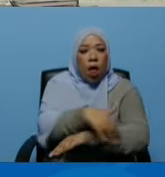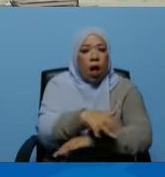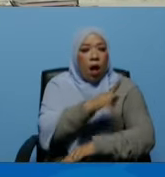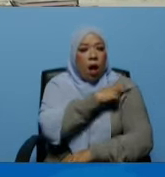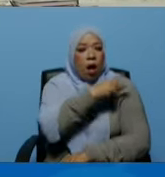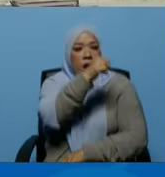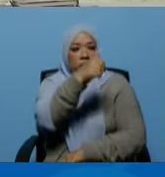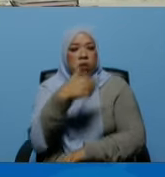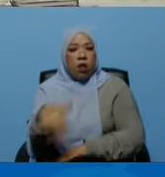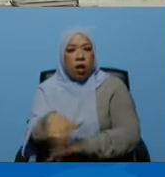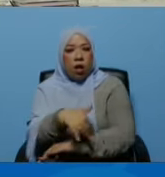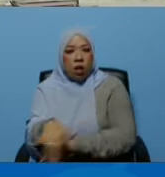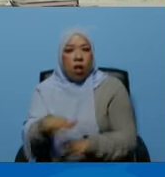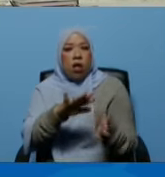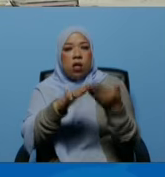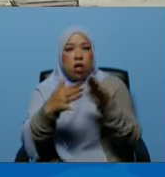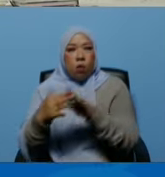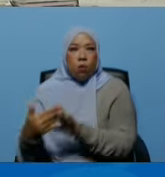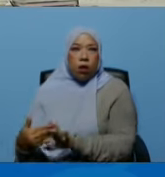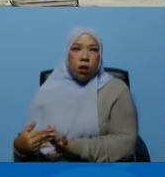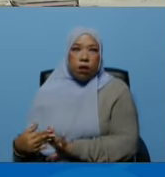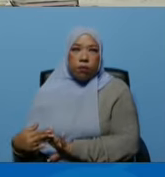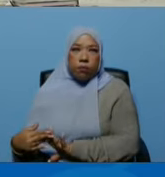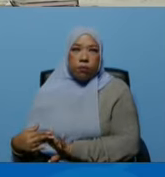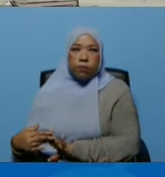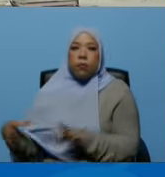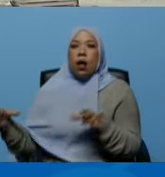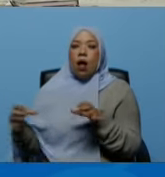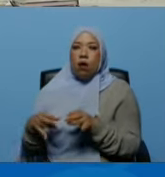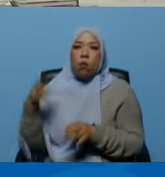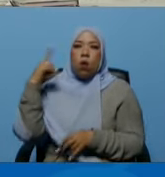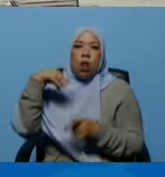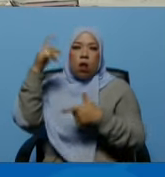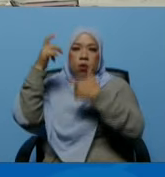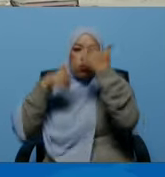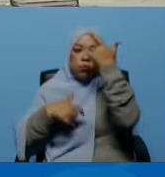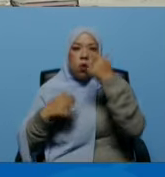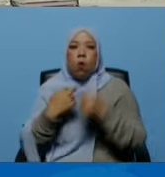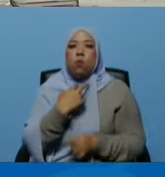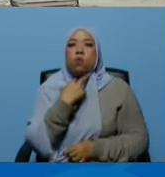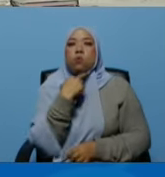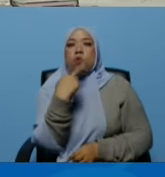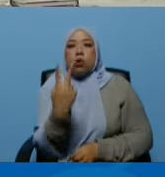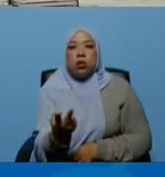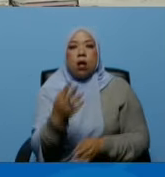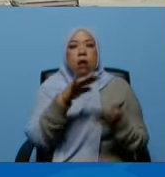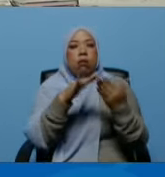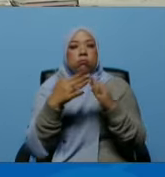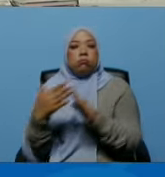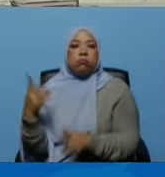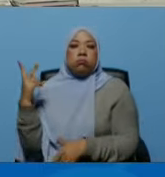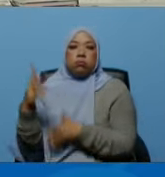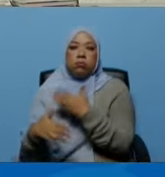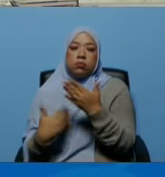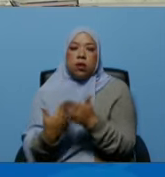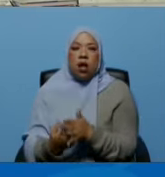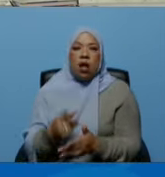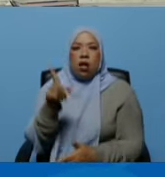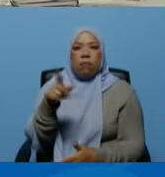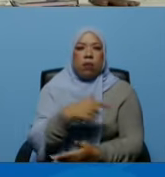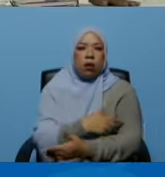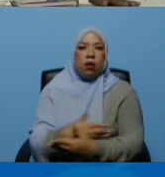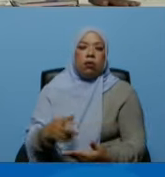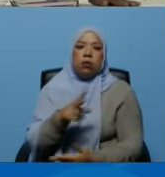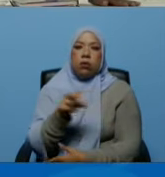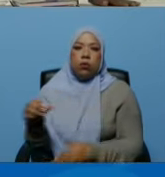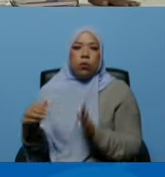jefes de comunidad de uveche a los voceros de los consejos comunales a toditos un millón doscientos mil